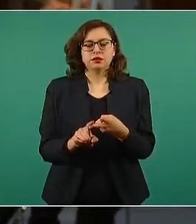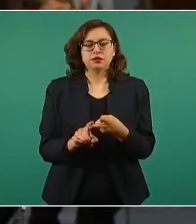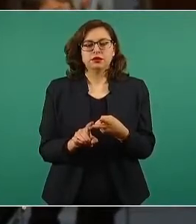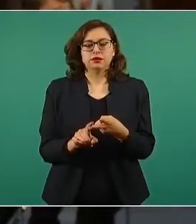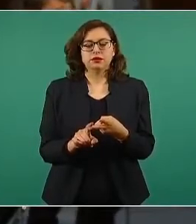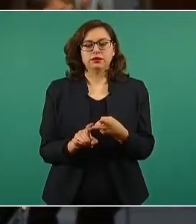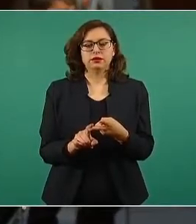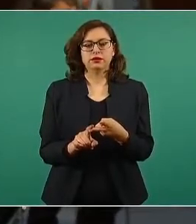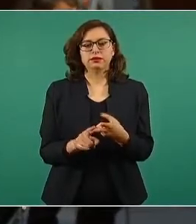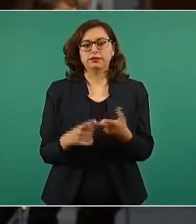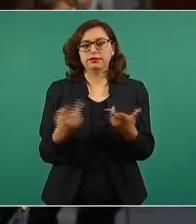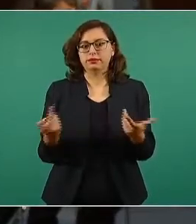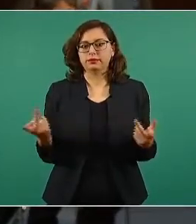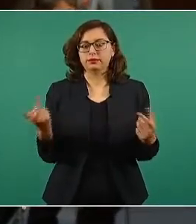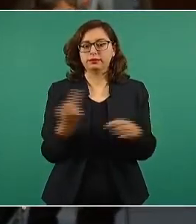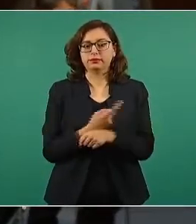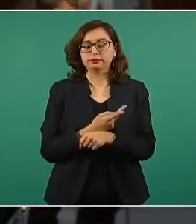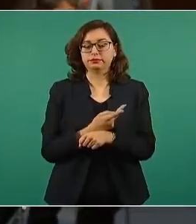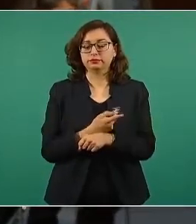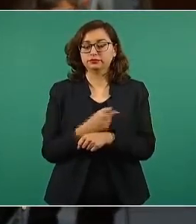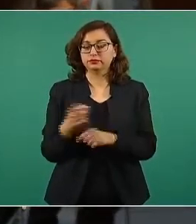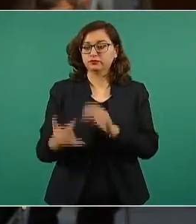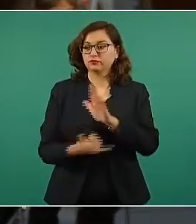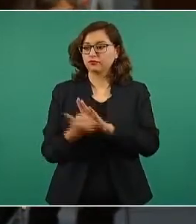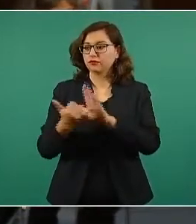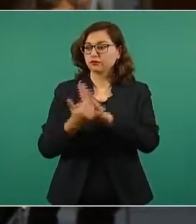los derechos de vía.